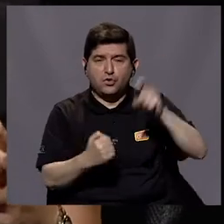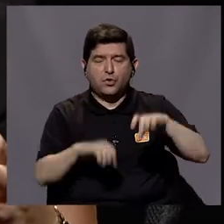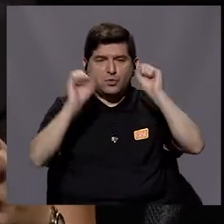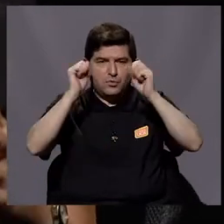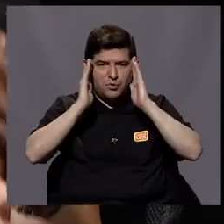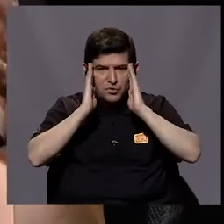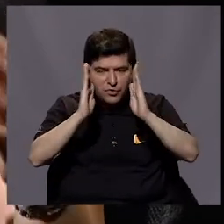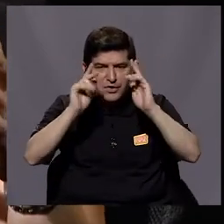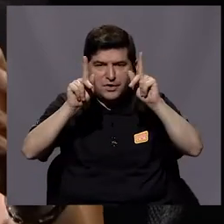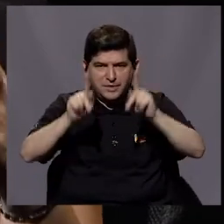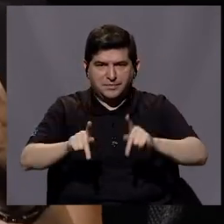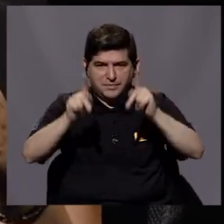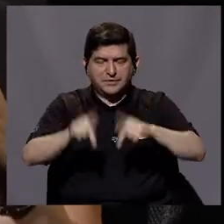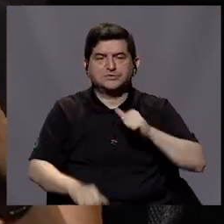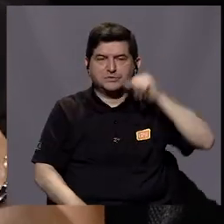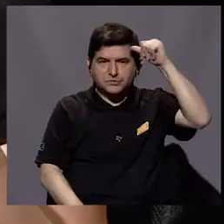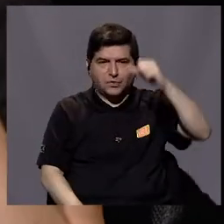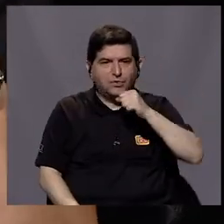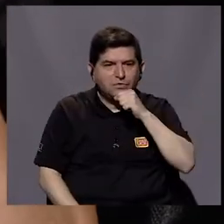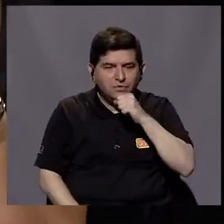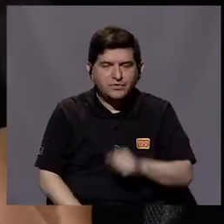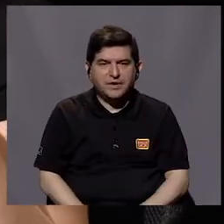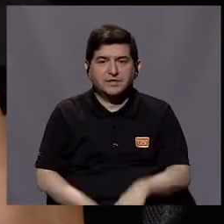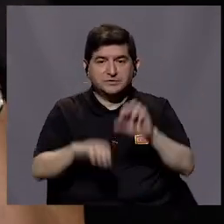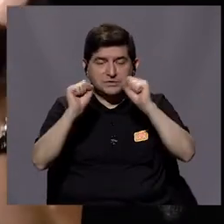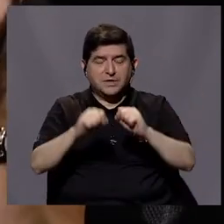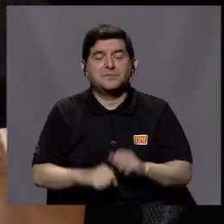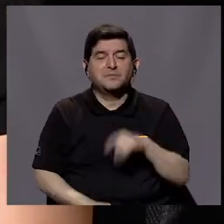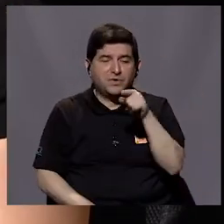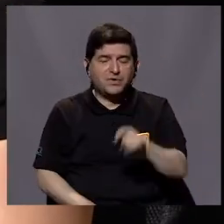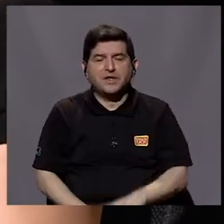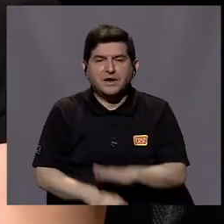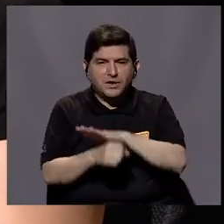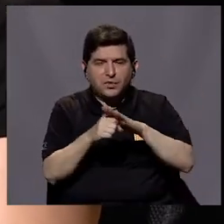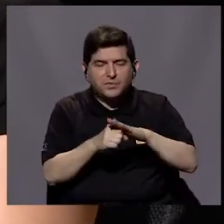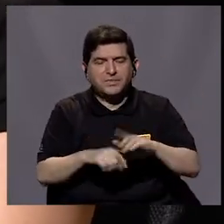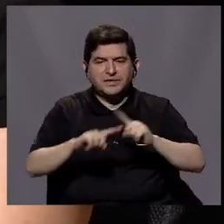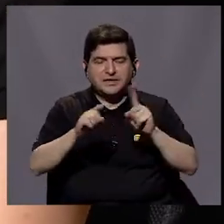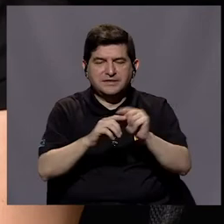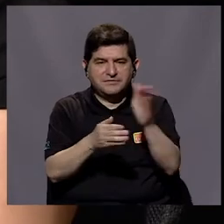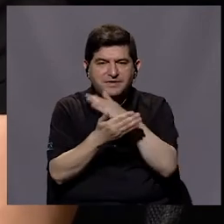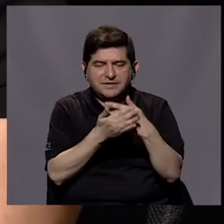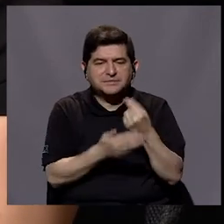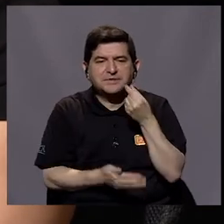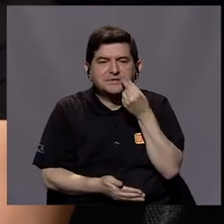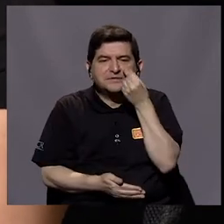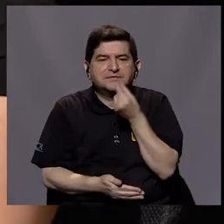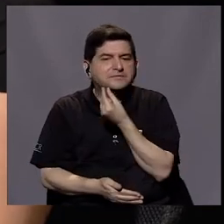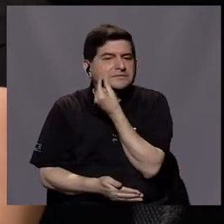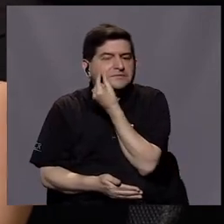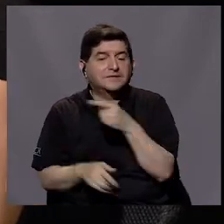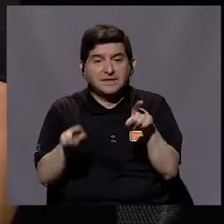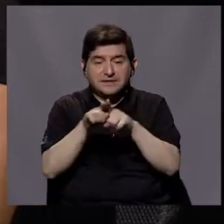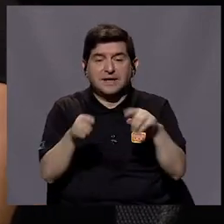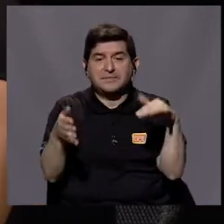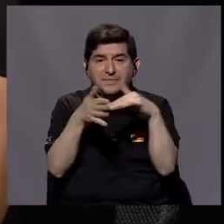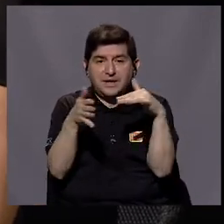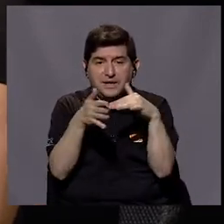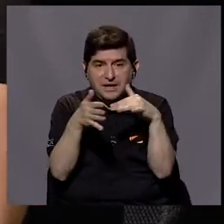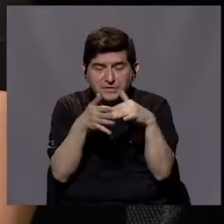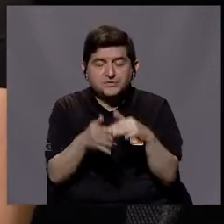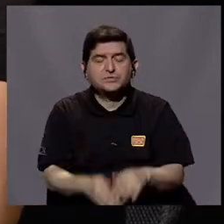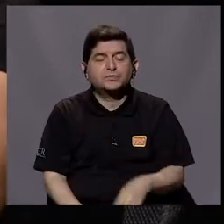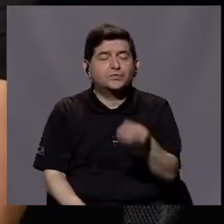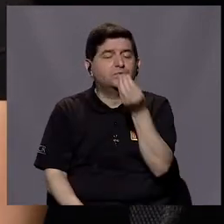necesario para atender a esta población adulta mayor y ponerles las piezas que necesitan, por ejemplo. Pero no solo eso. También entonces hemos hecho